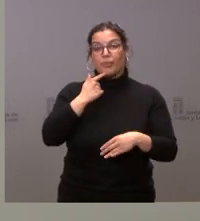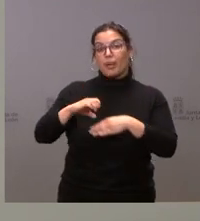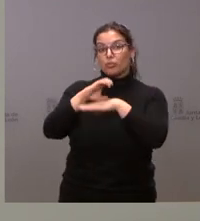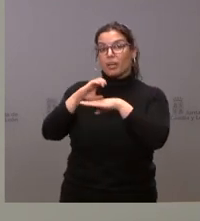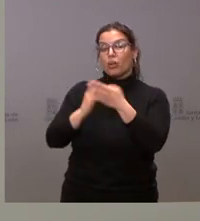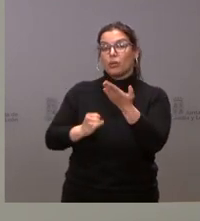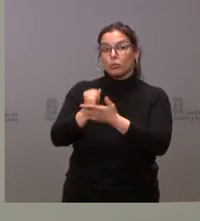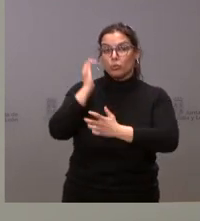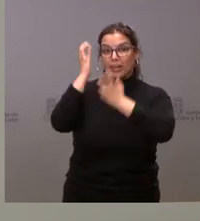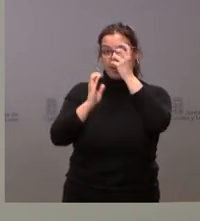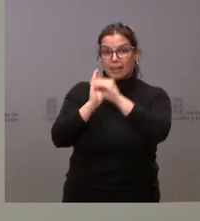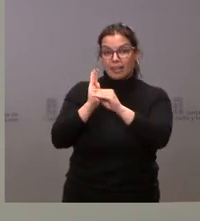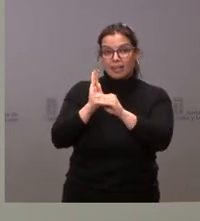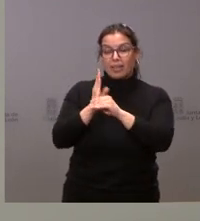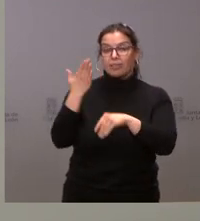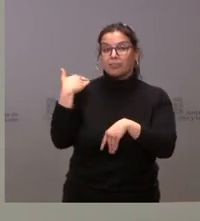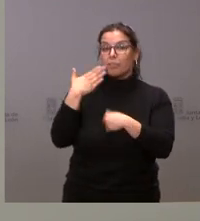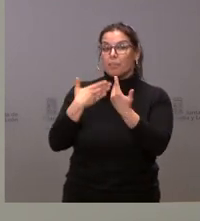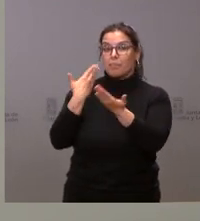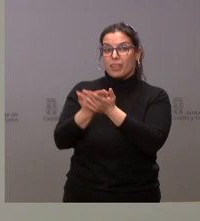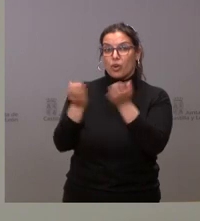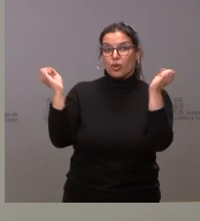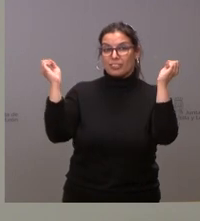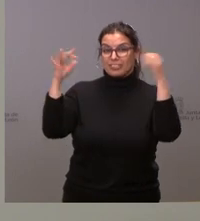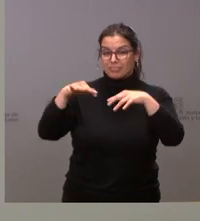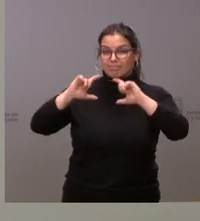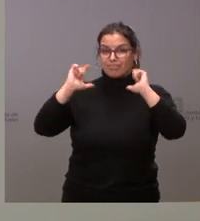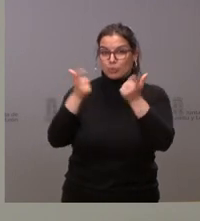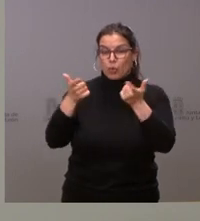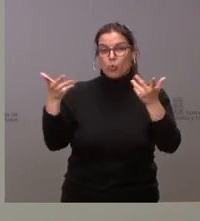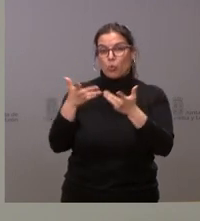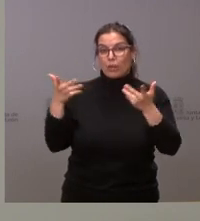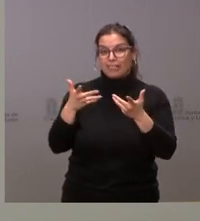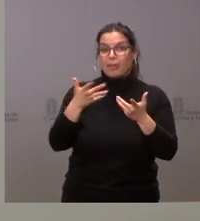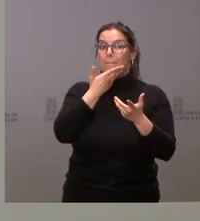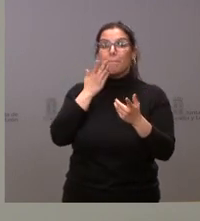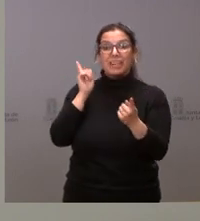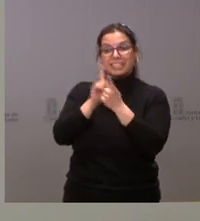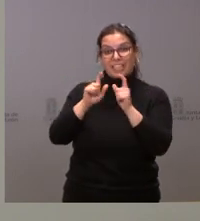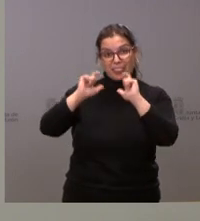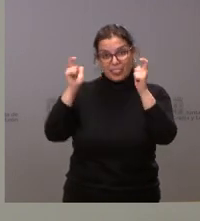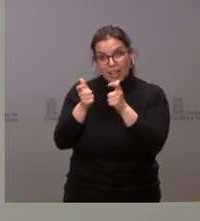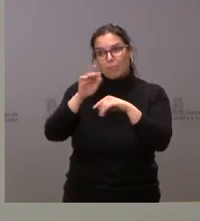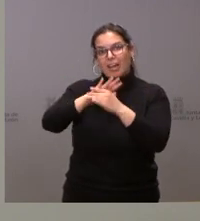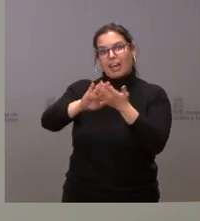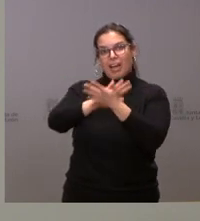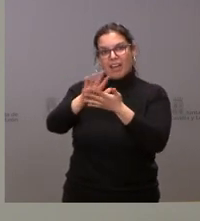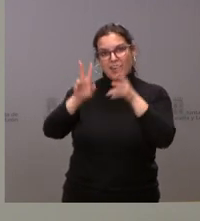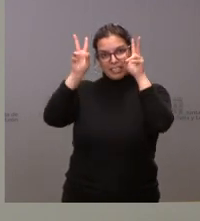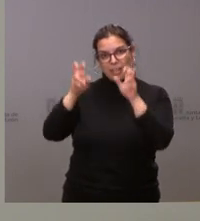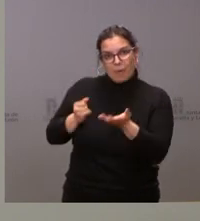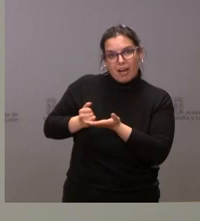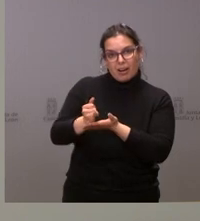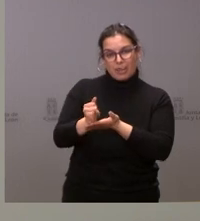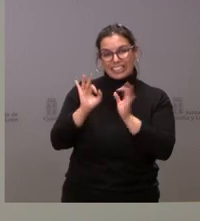y Ganadería pidió una conferencia sectorial urgente presencial para abordar el tema agrario